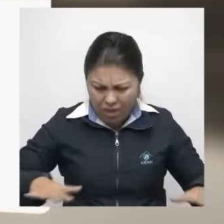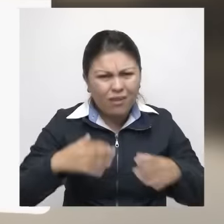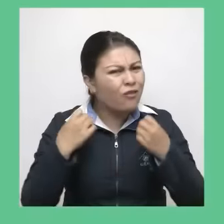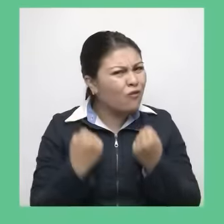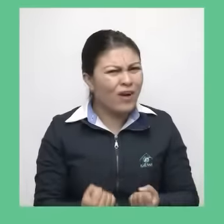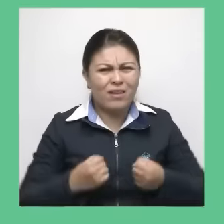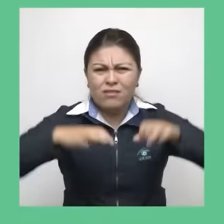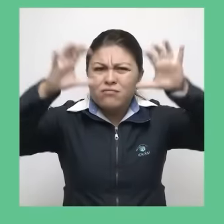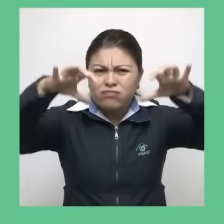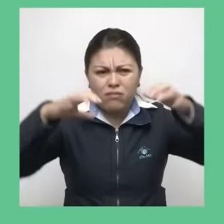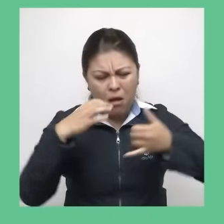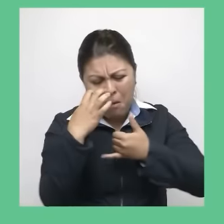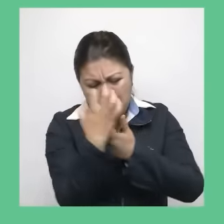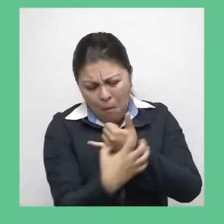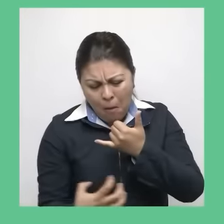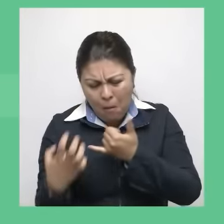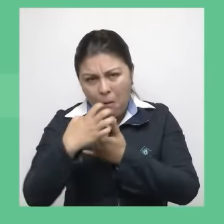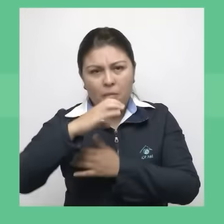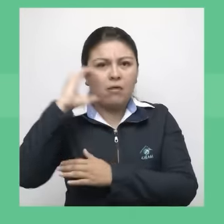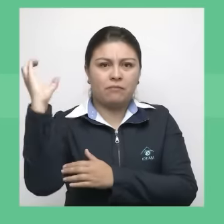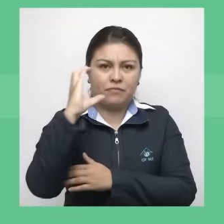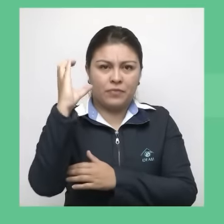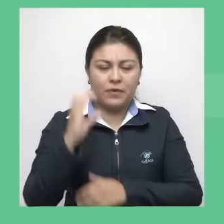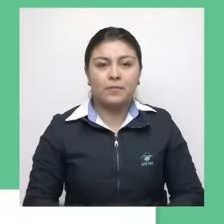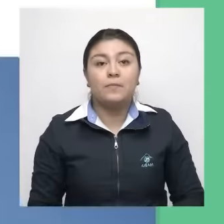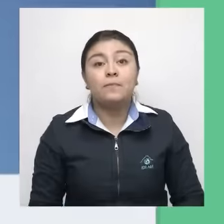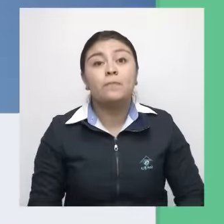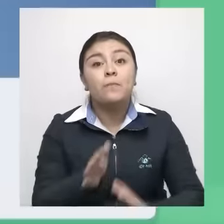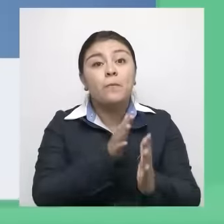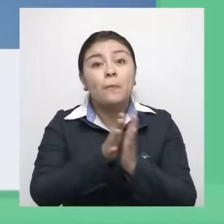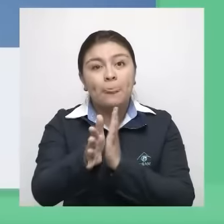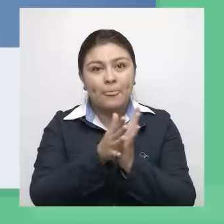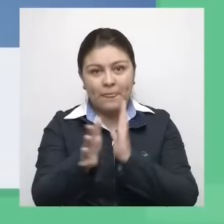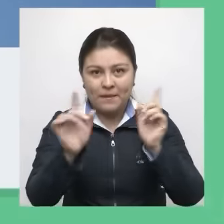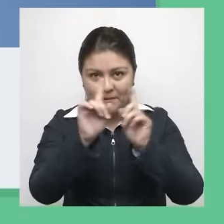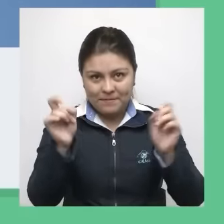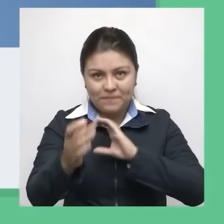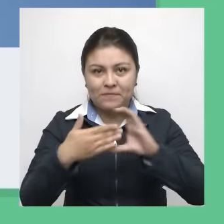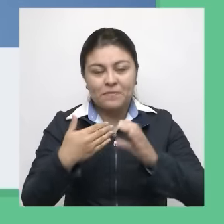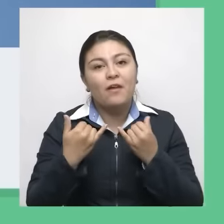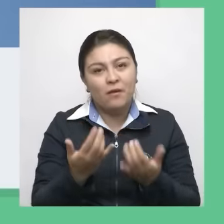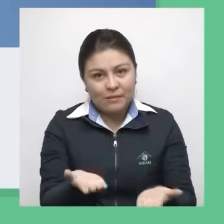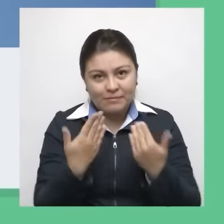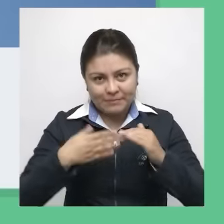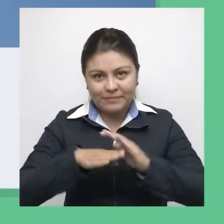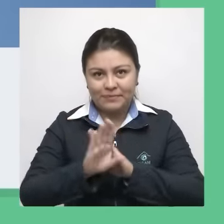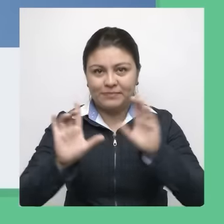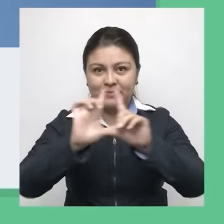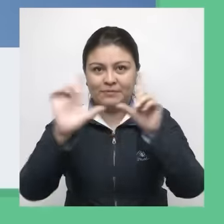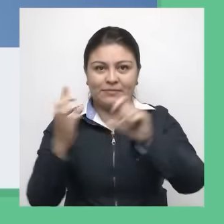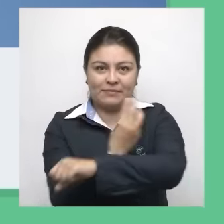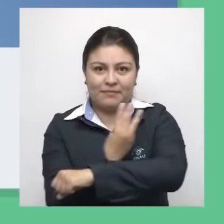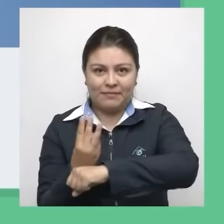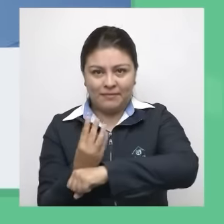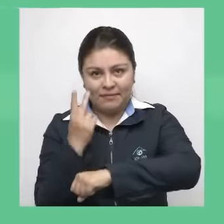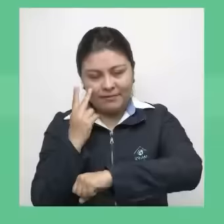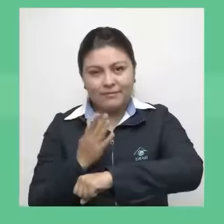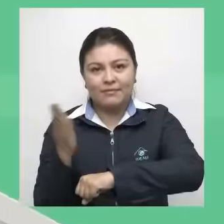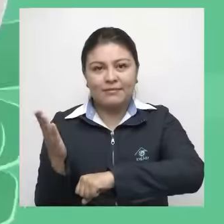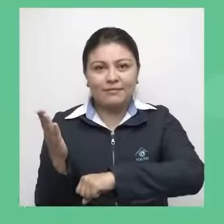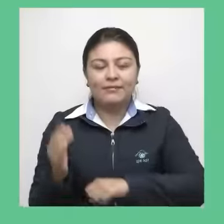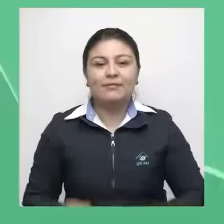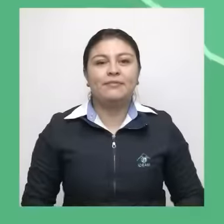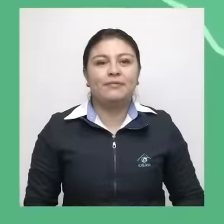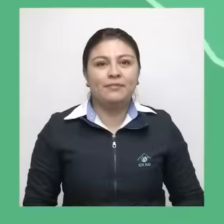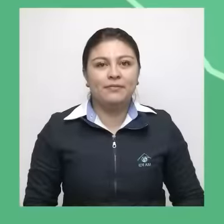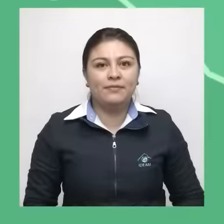colombiano. Para mayor información sobre el pronóstico del tiempo visítenos en www.ideam.gov.co Y para estar informado